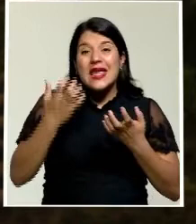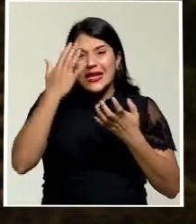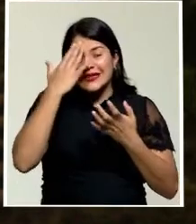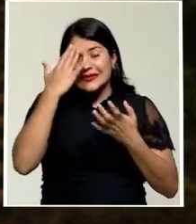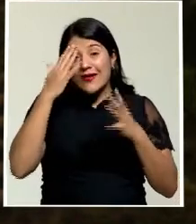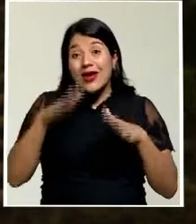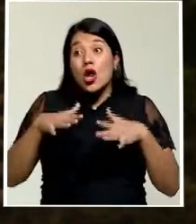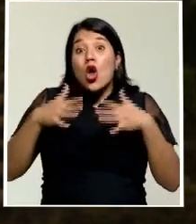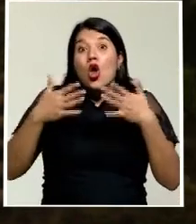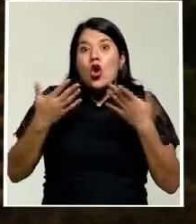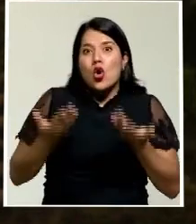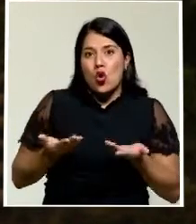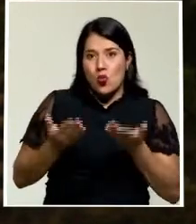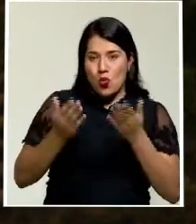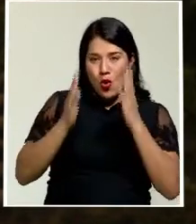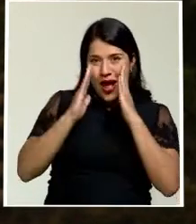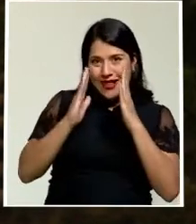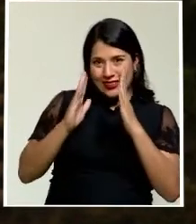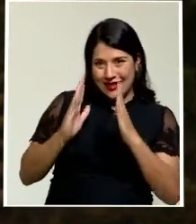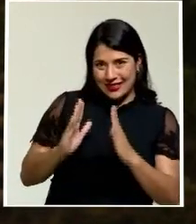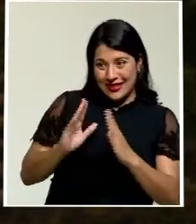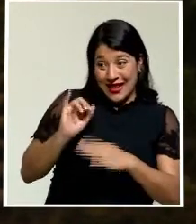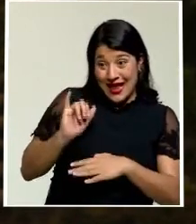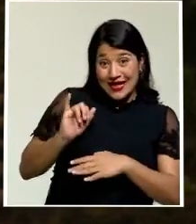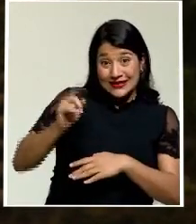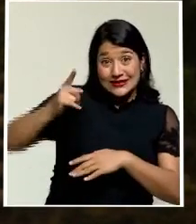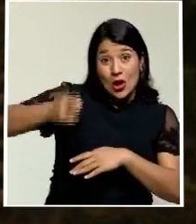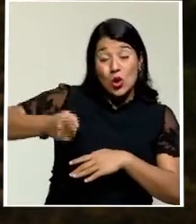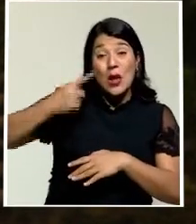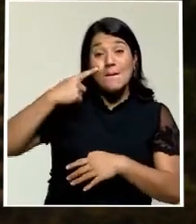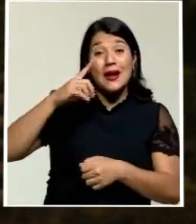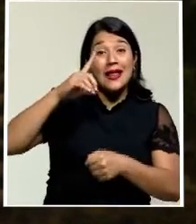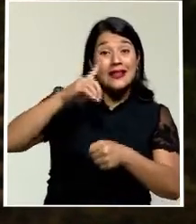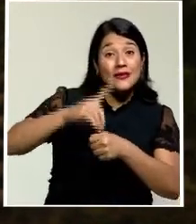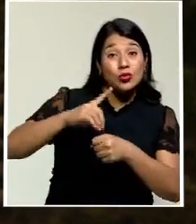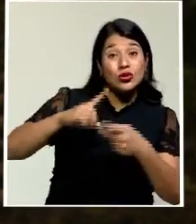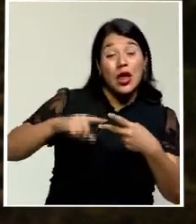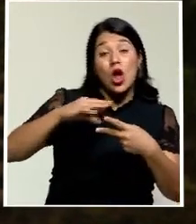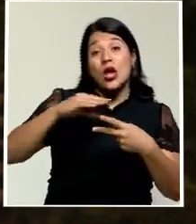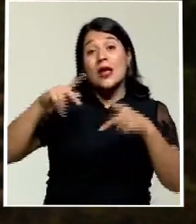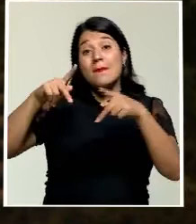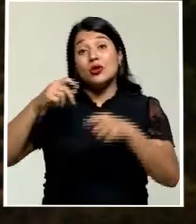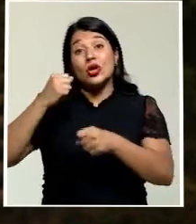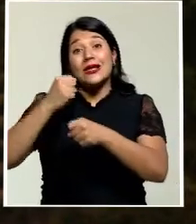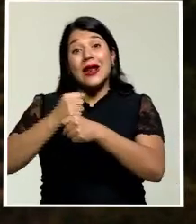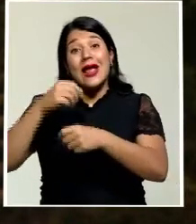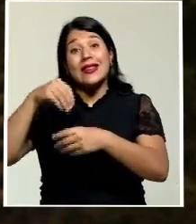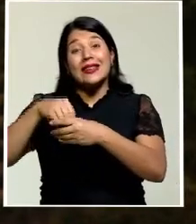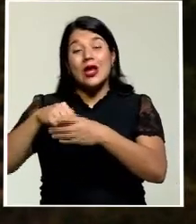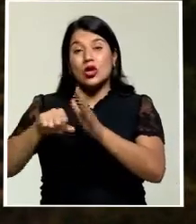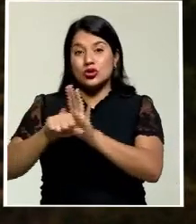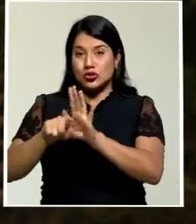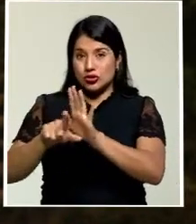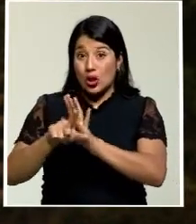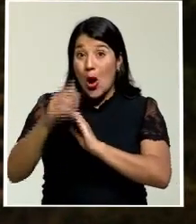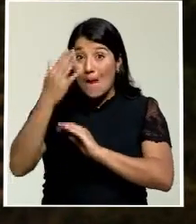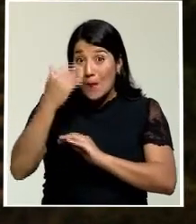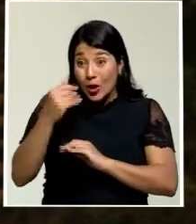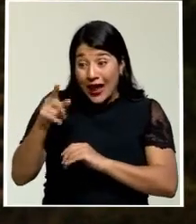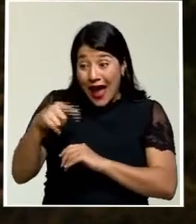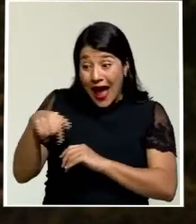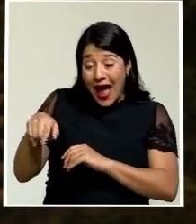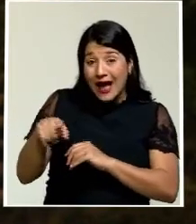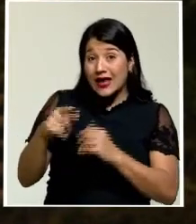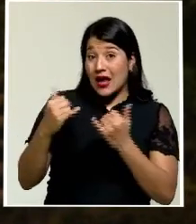los diputados y los funcionarios que trabajan en el primer poder de la República. Esto a raíz de que actualmente hay 121 personas que